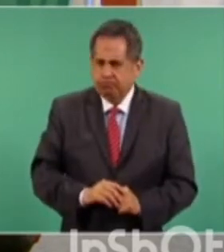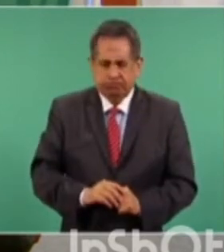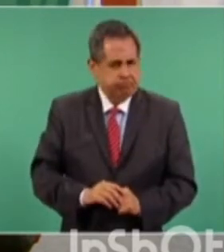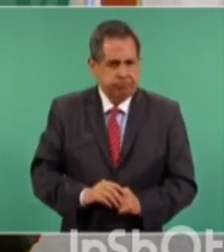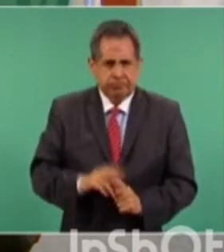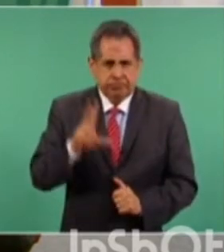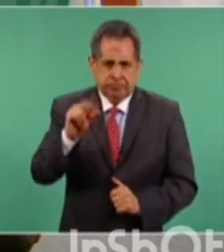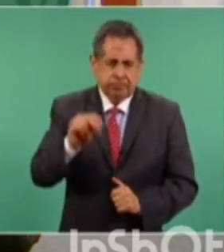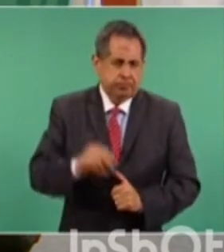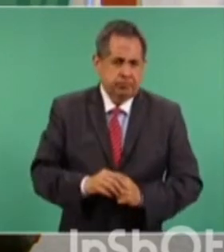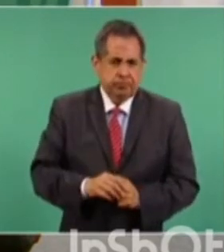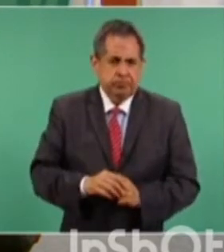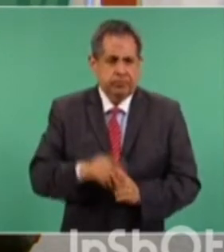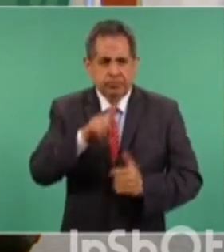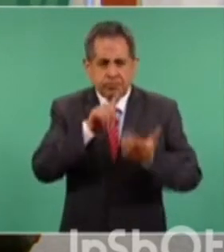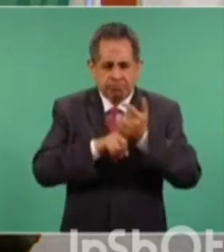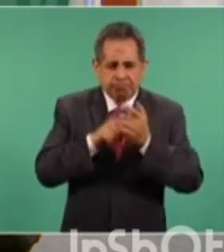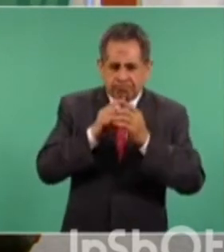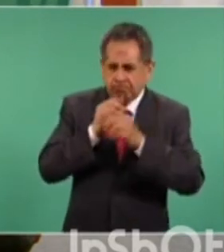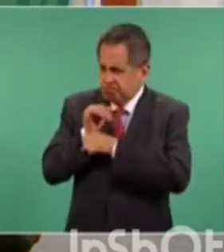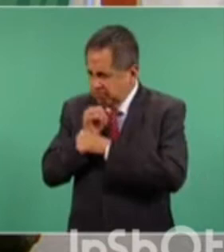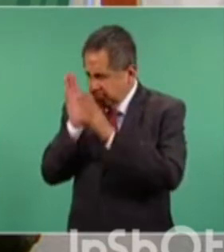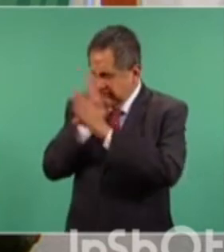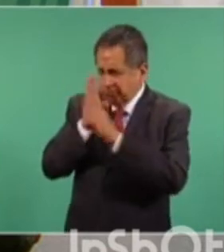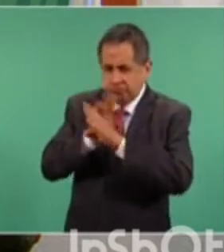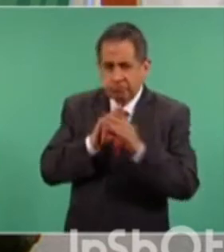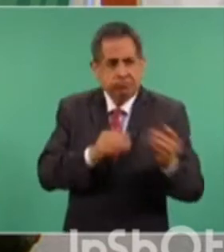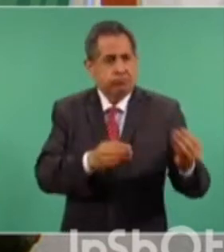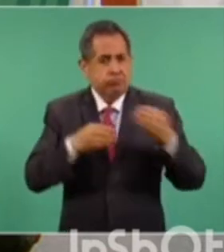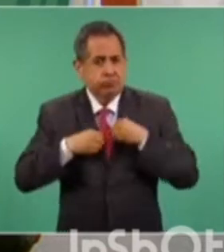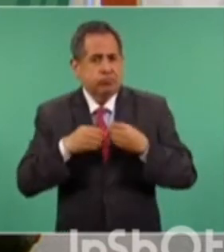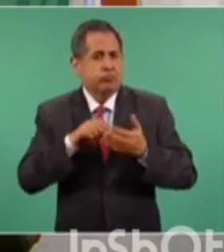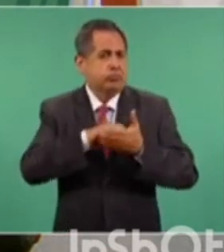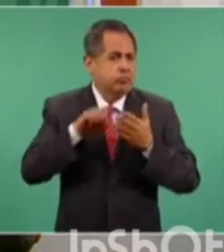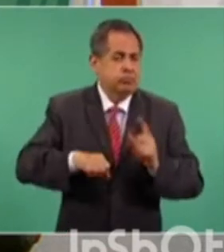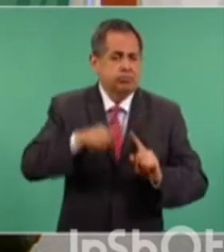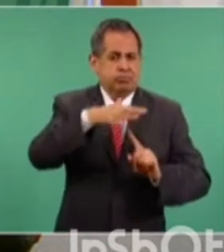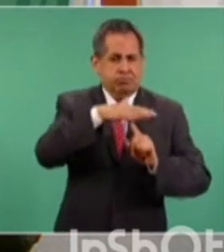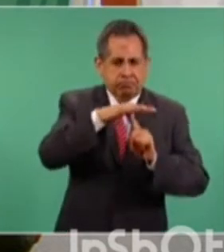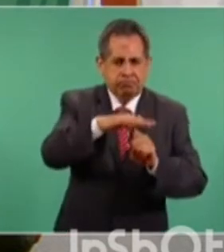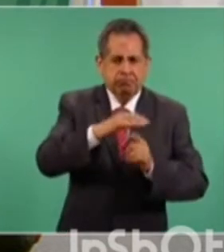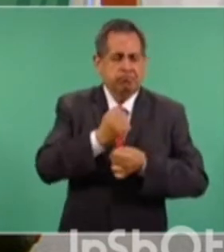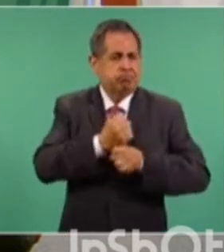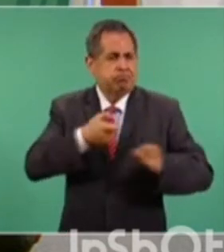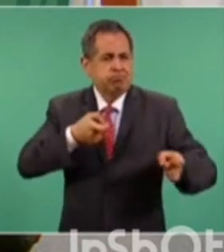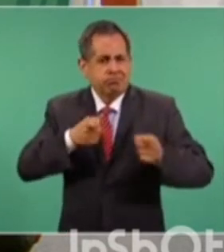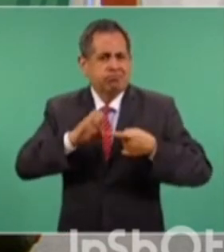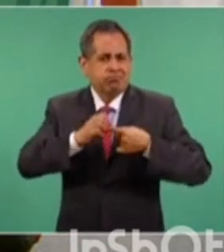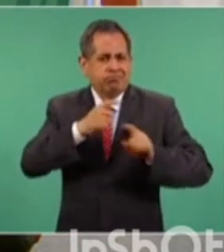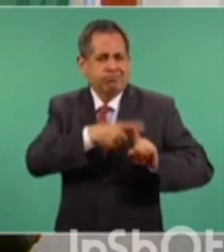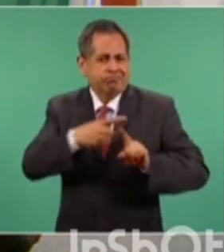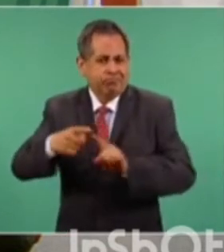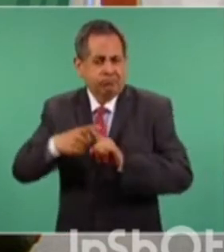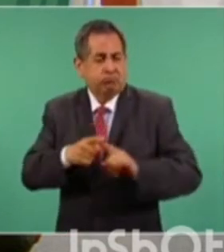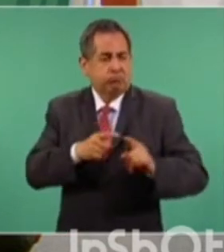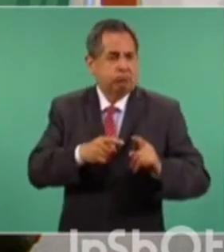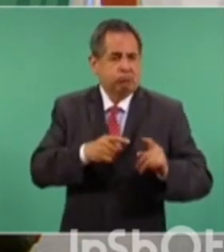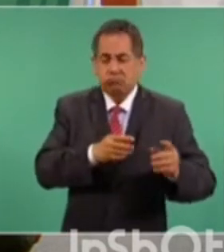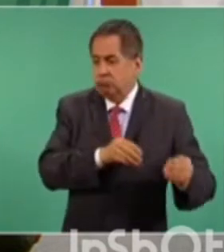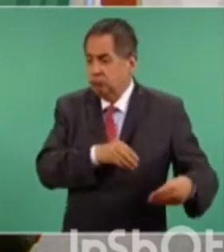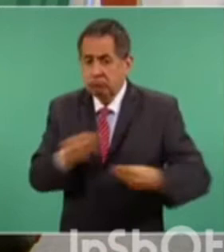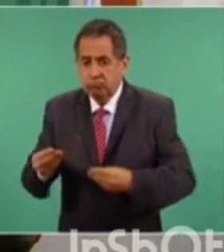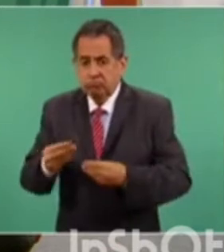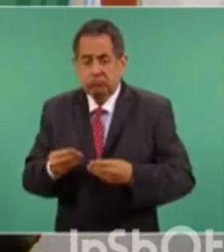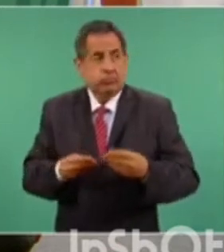y de inteligencia o con envíos de helicópteros y armas, como se